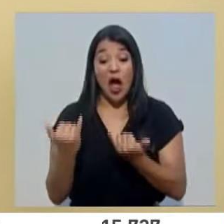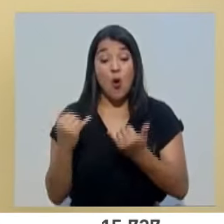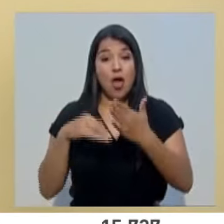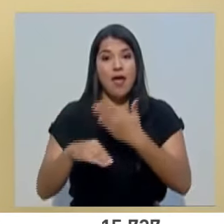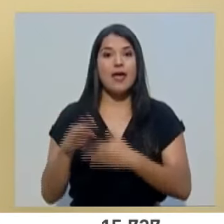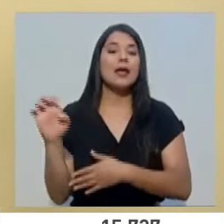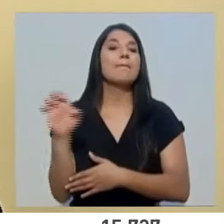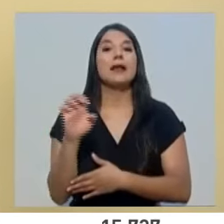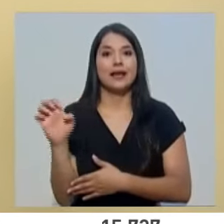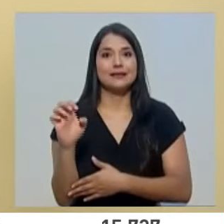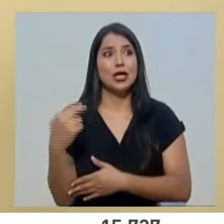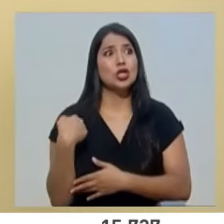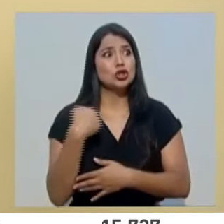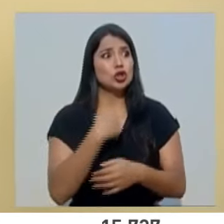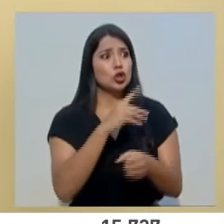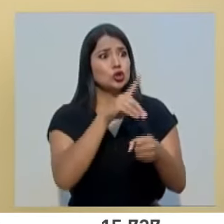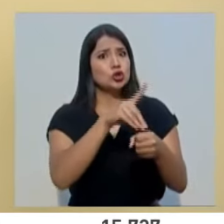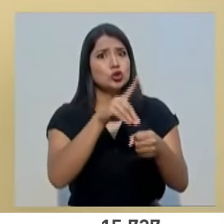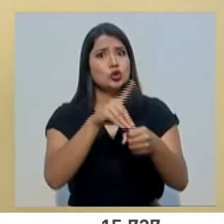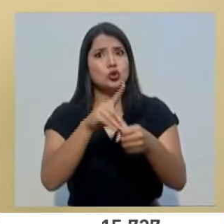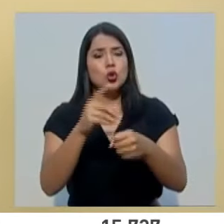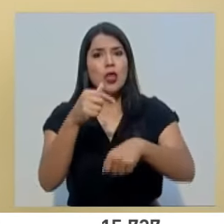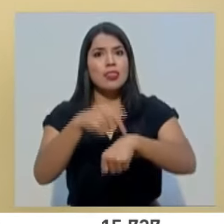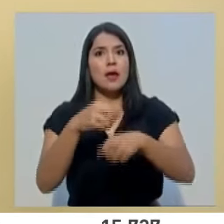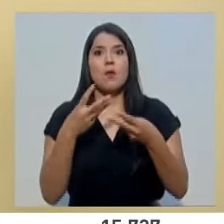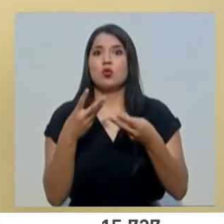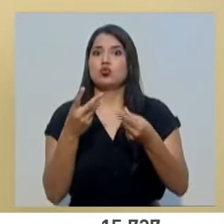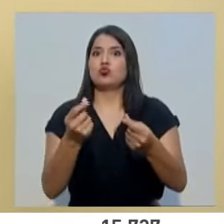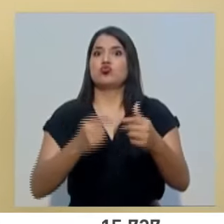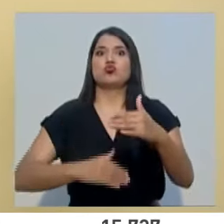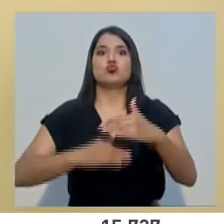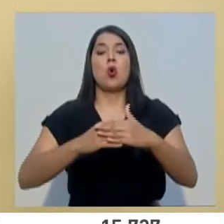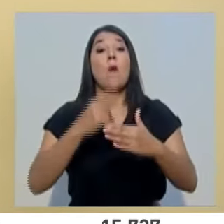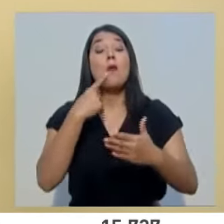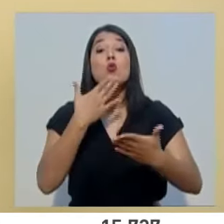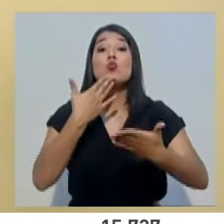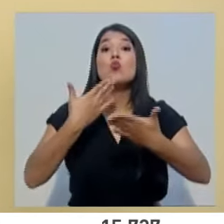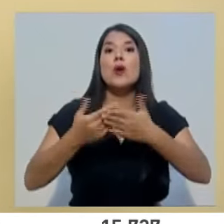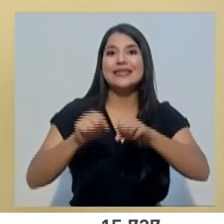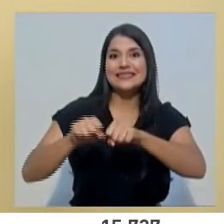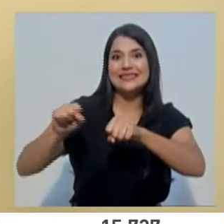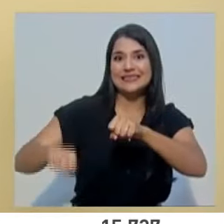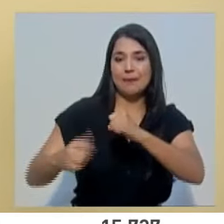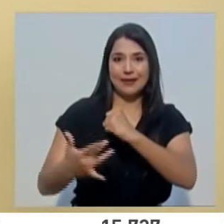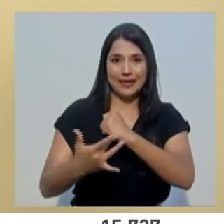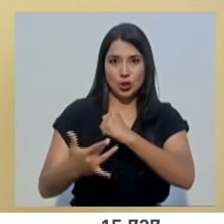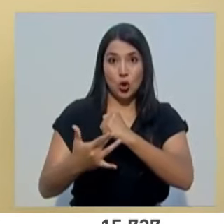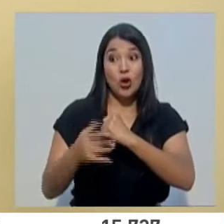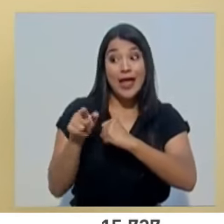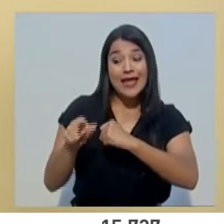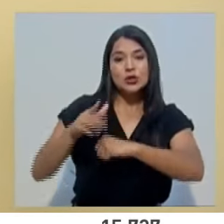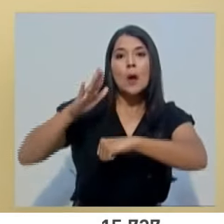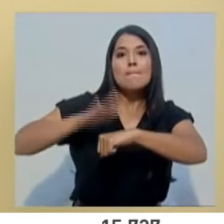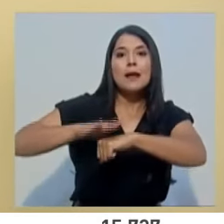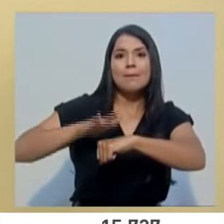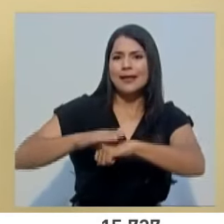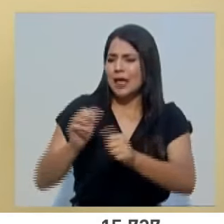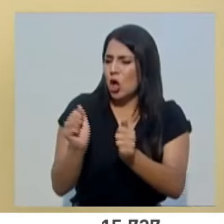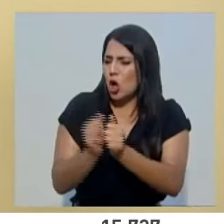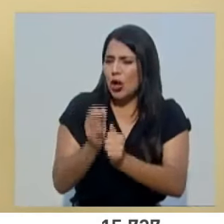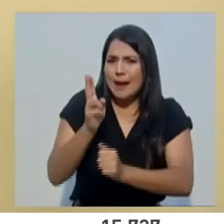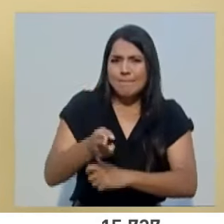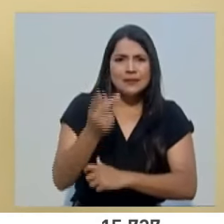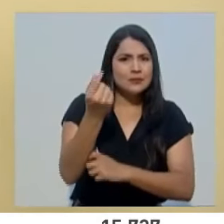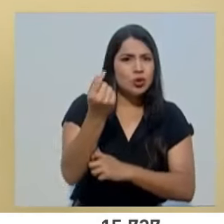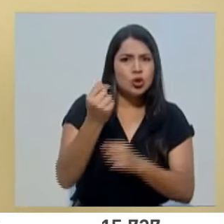realizado en un tiempo récord gracias a una plataforma tecnológica que nos ha permitido, con los mismos recursos que tiene el IMAS y los mismos